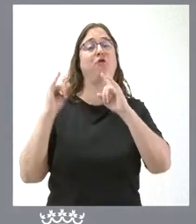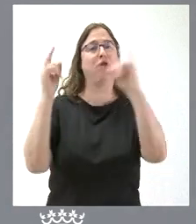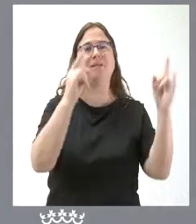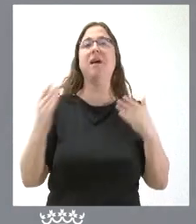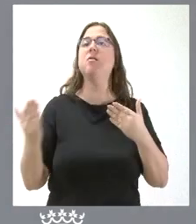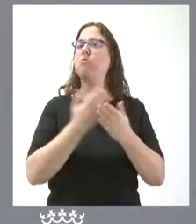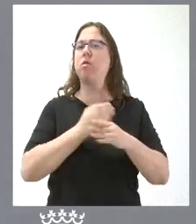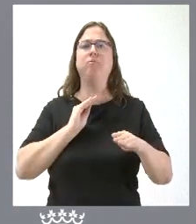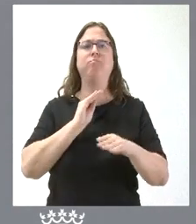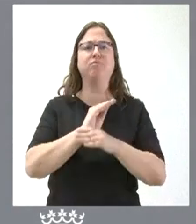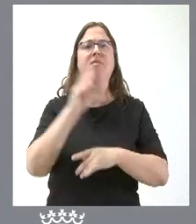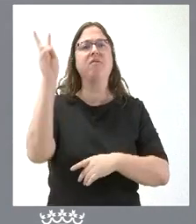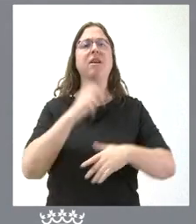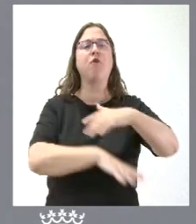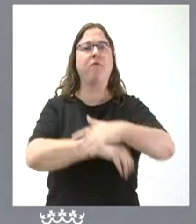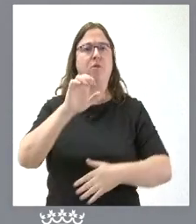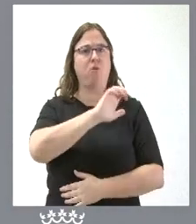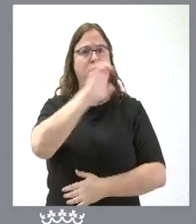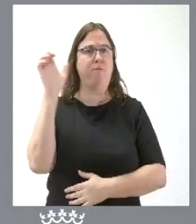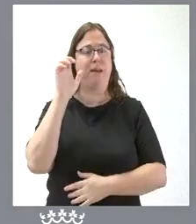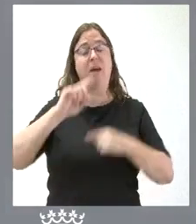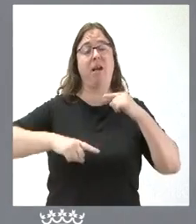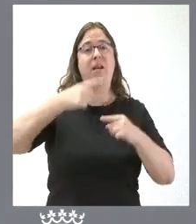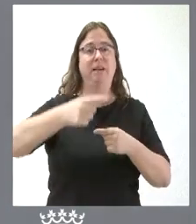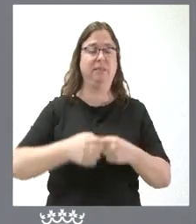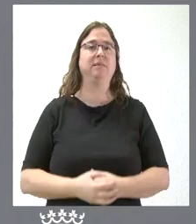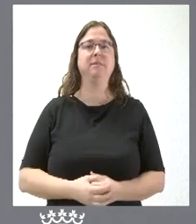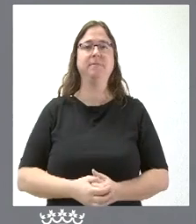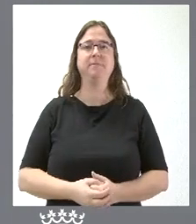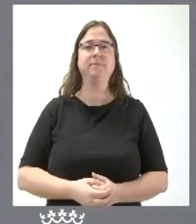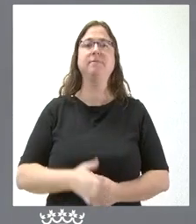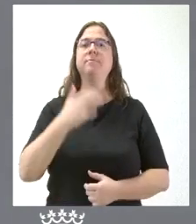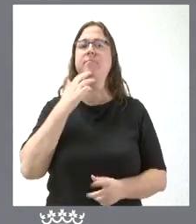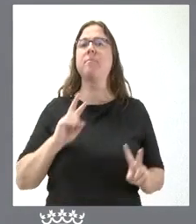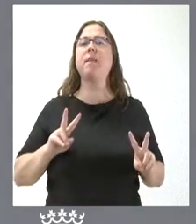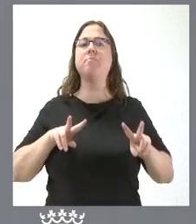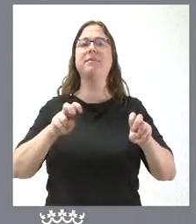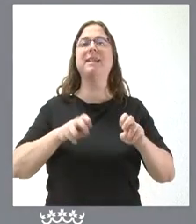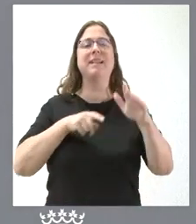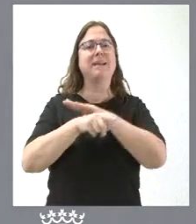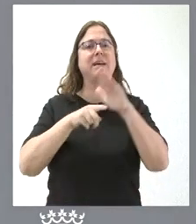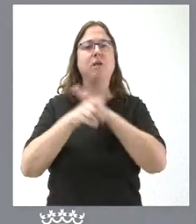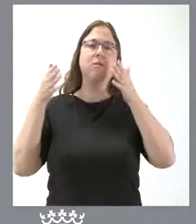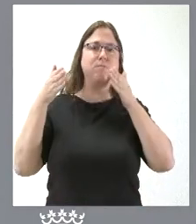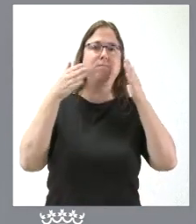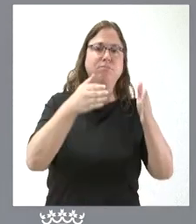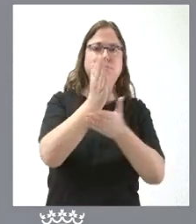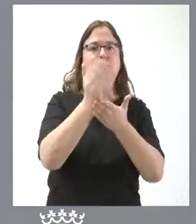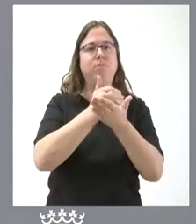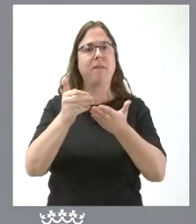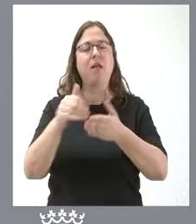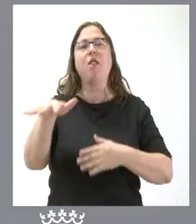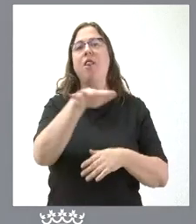financiadas con fondos europeos de la Next Generation. Se inician los trámites para la concentración parcelaria en la zona